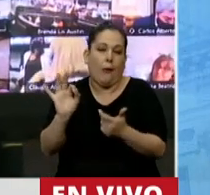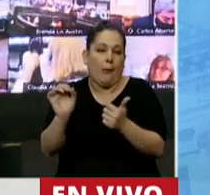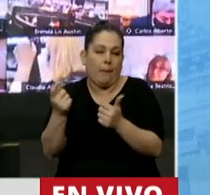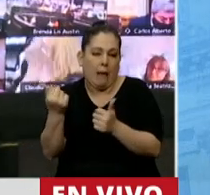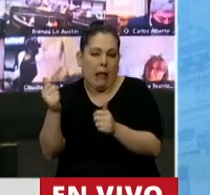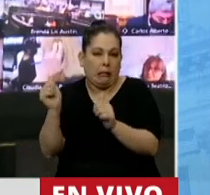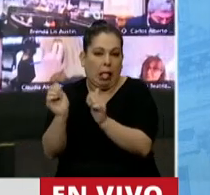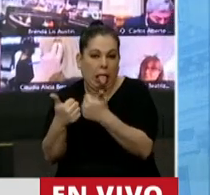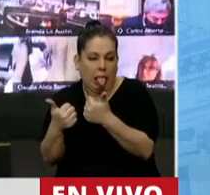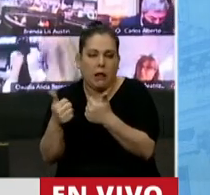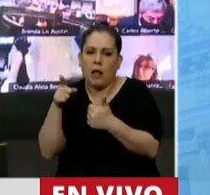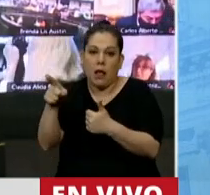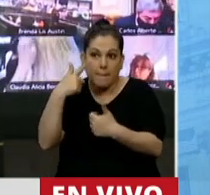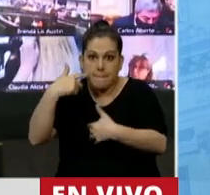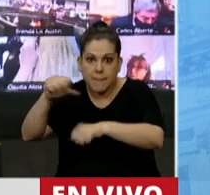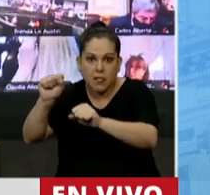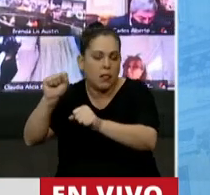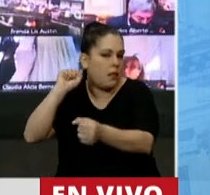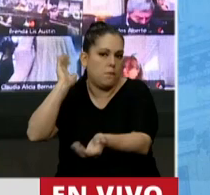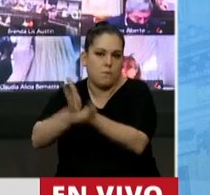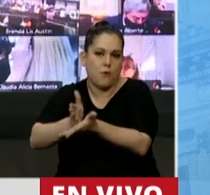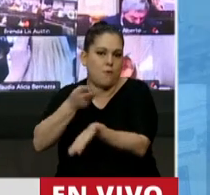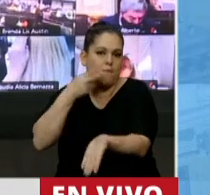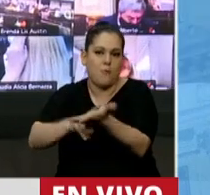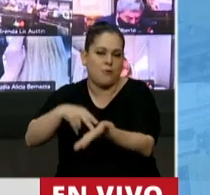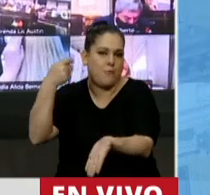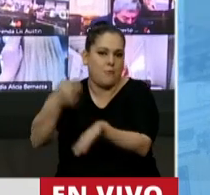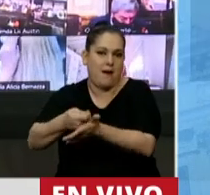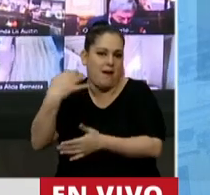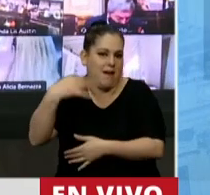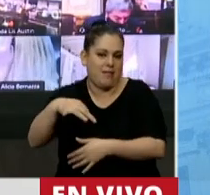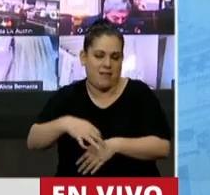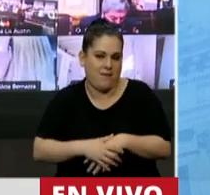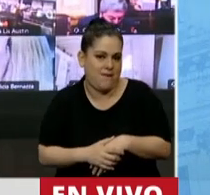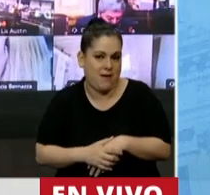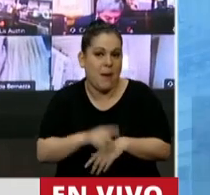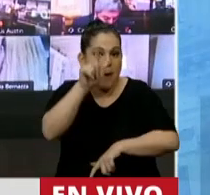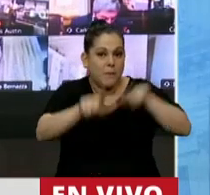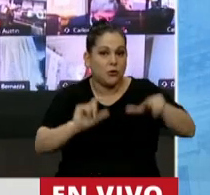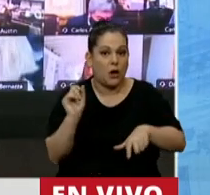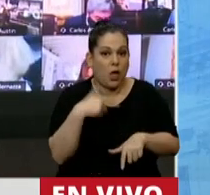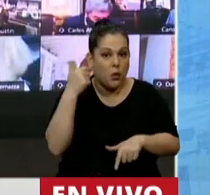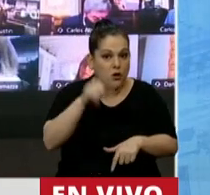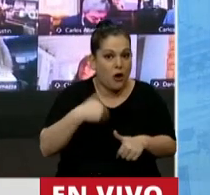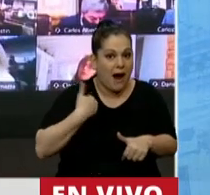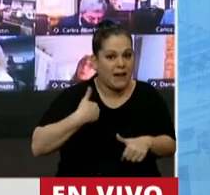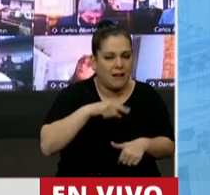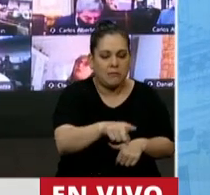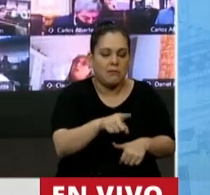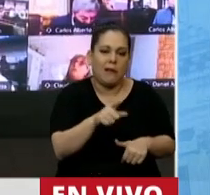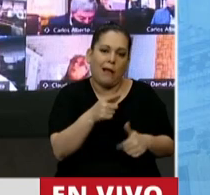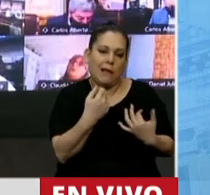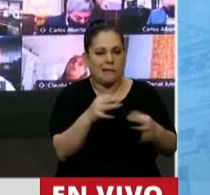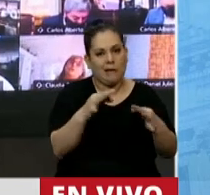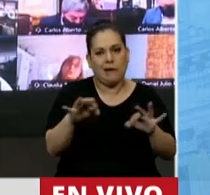ser detectado y penalizado. Vuelvo a Marta Nercellas. El empresario en la Argentina actúa como puede, señor